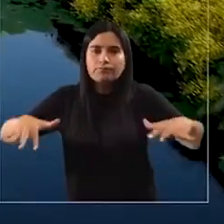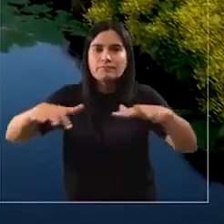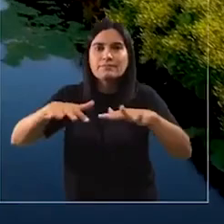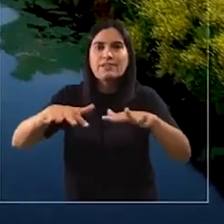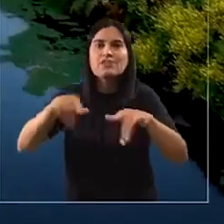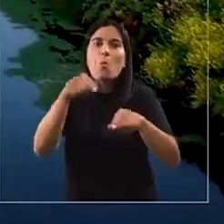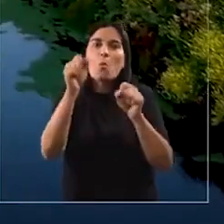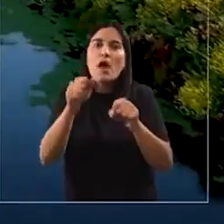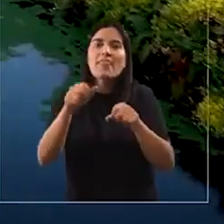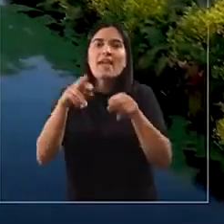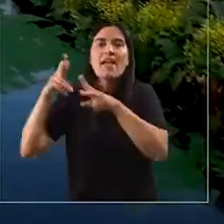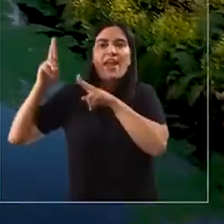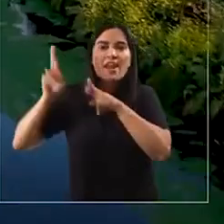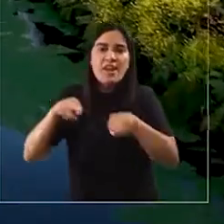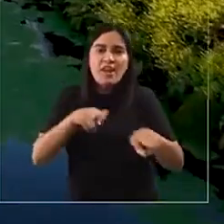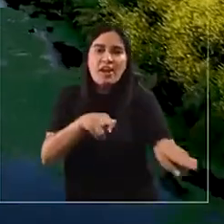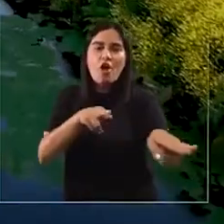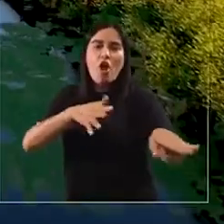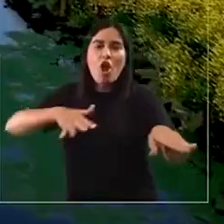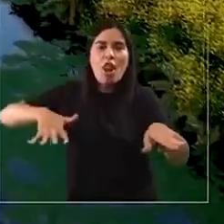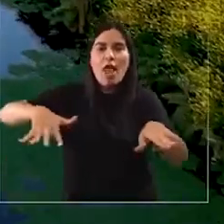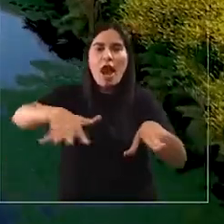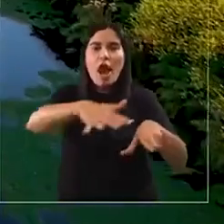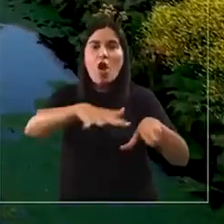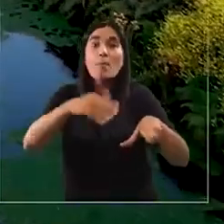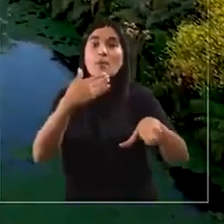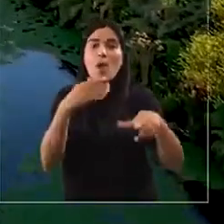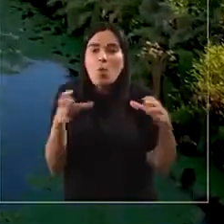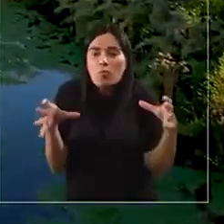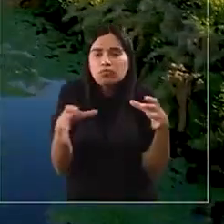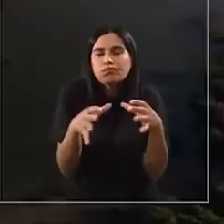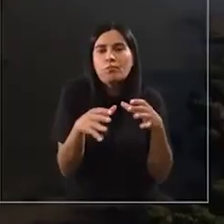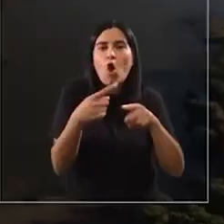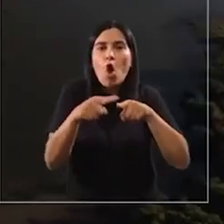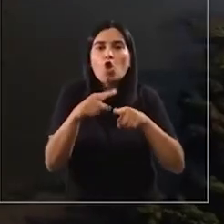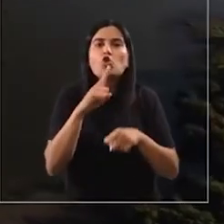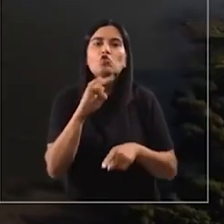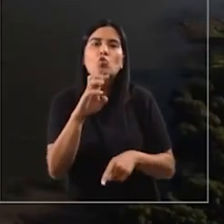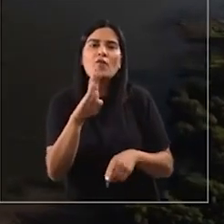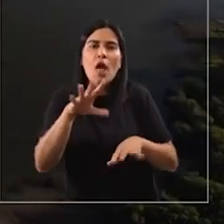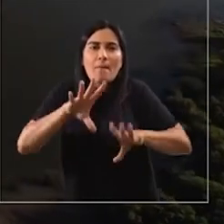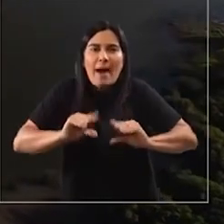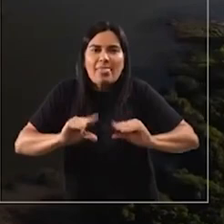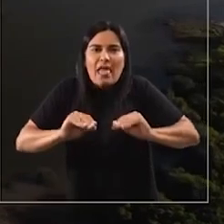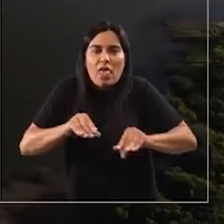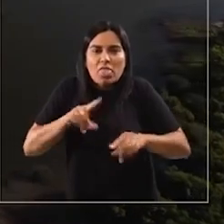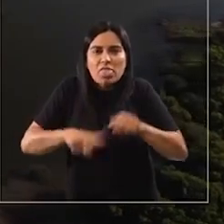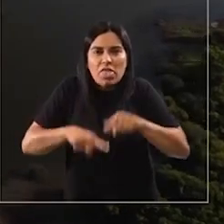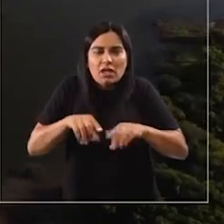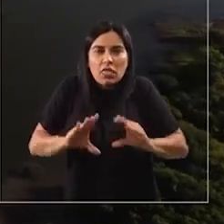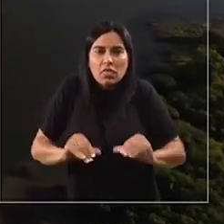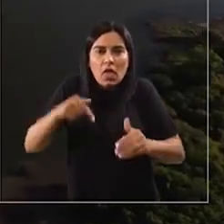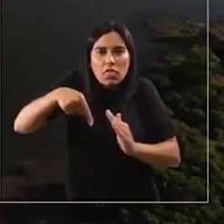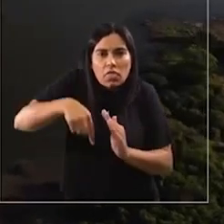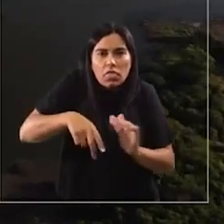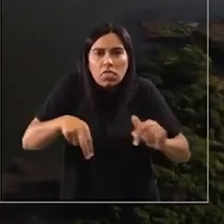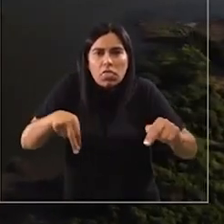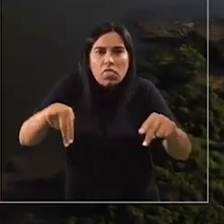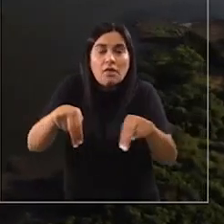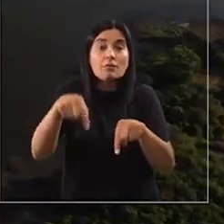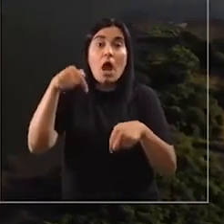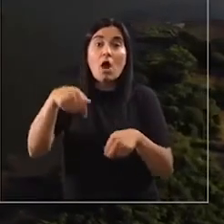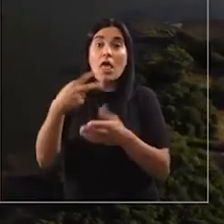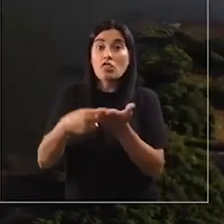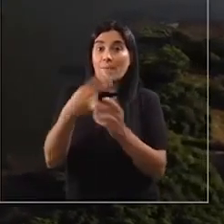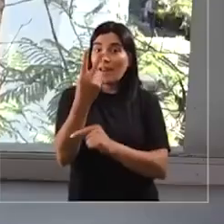son ríos, lagos, lagunas, pero también los acuíferos, las turberas, los pantanos. En nuestro país desde el año 2020 ya